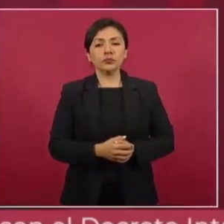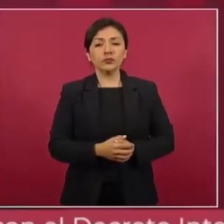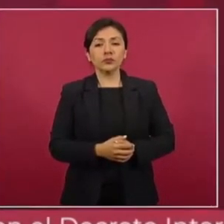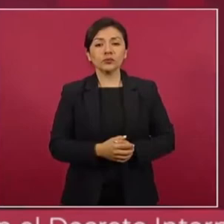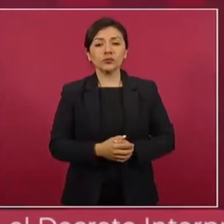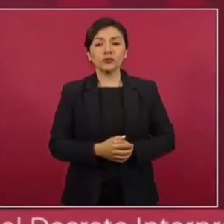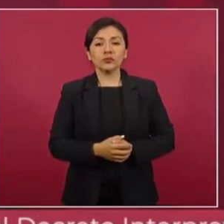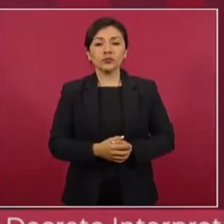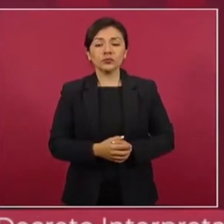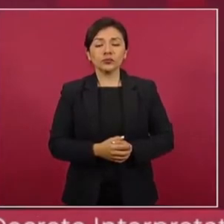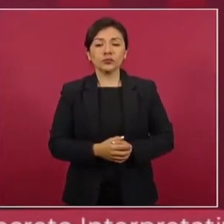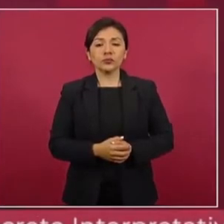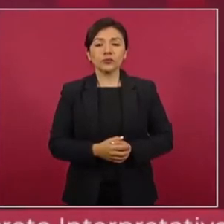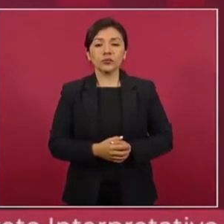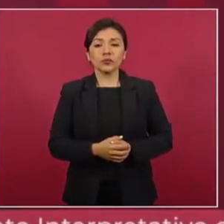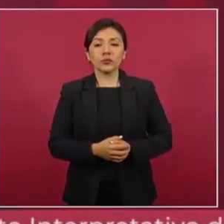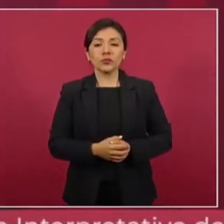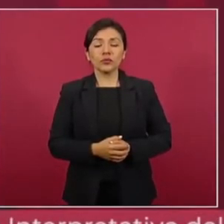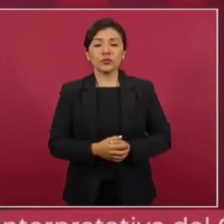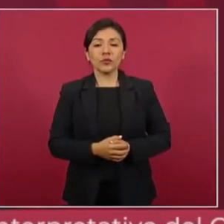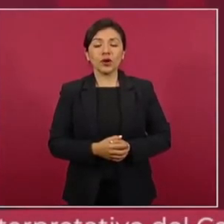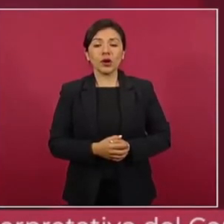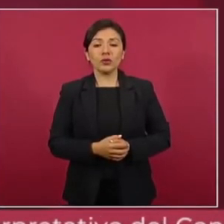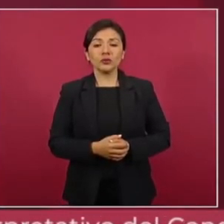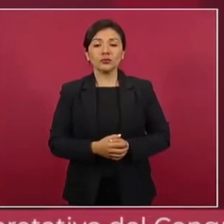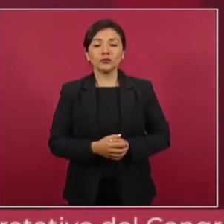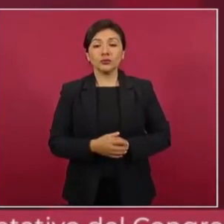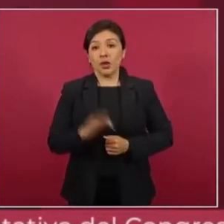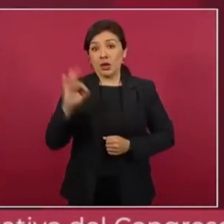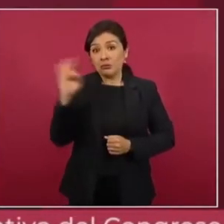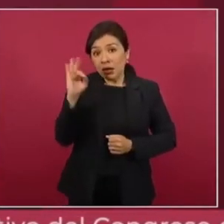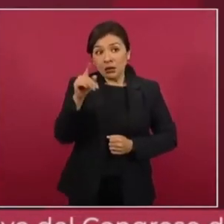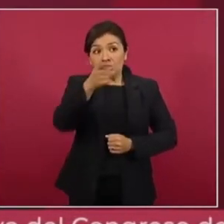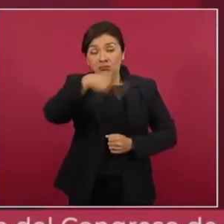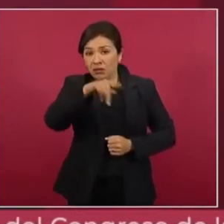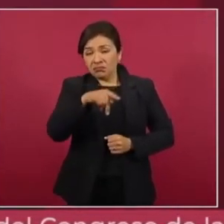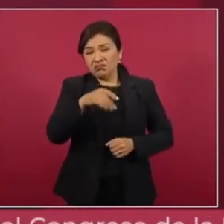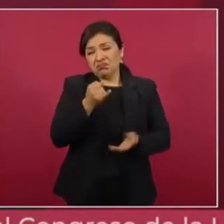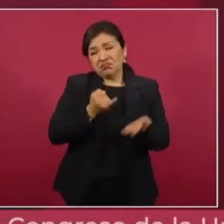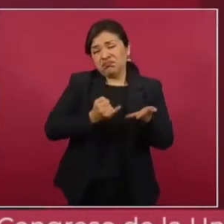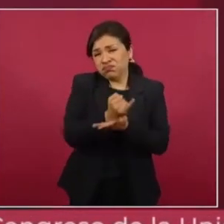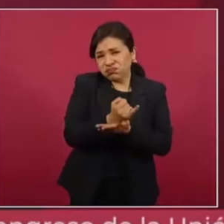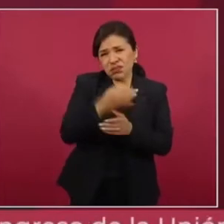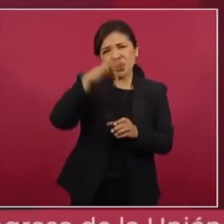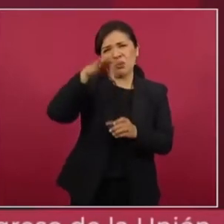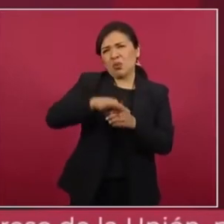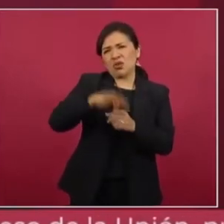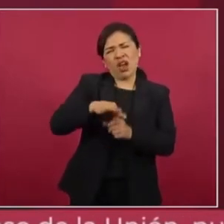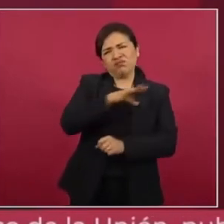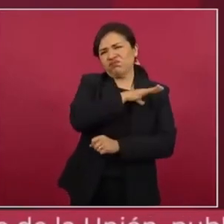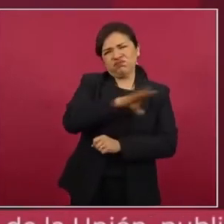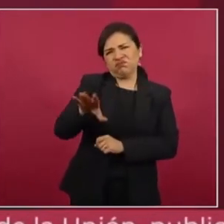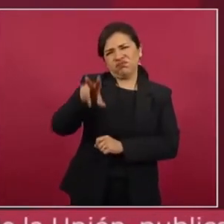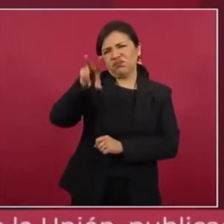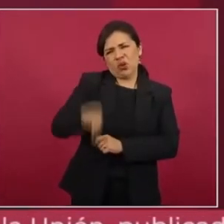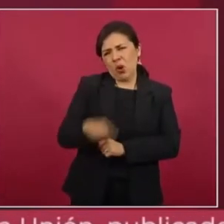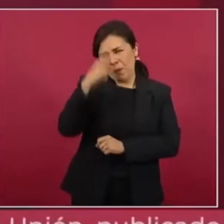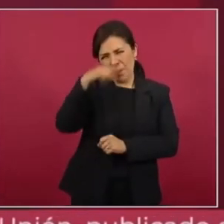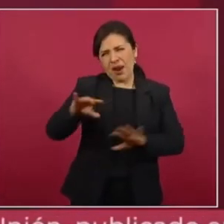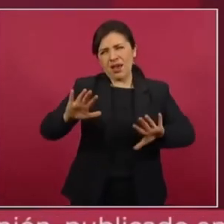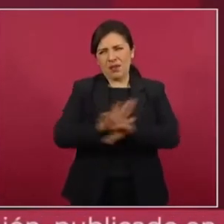si deciden no votar por la reforma constitucional,